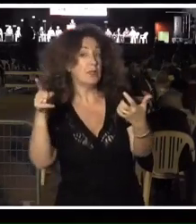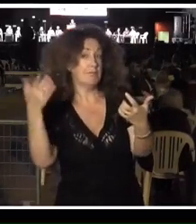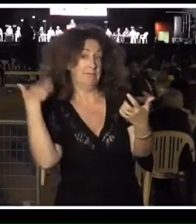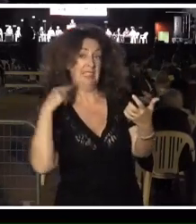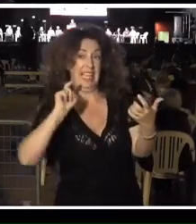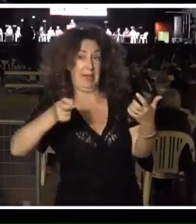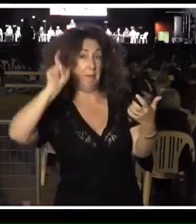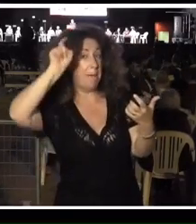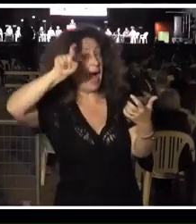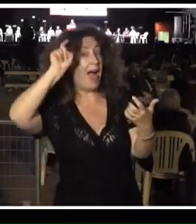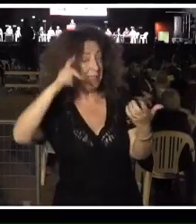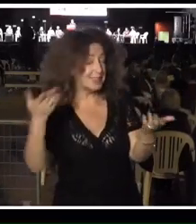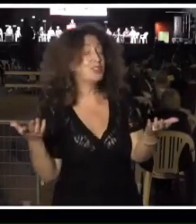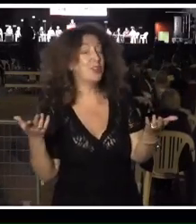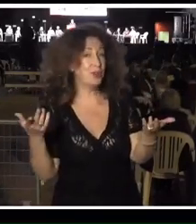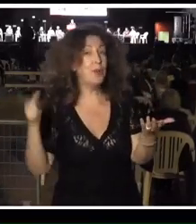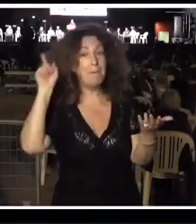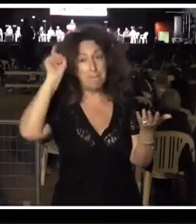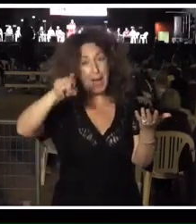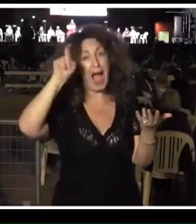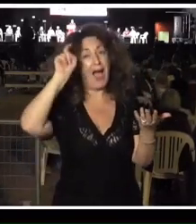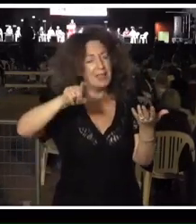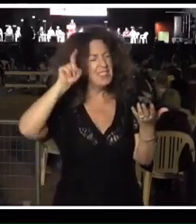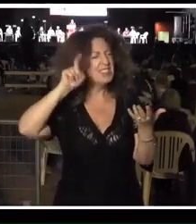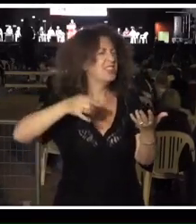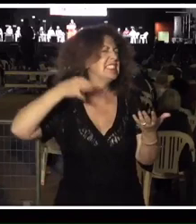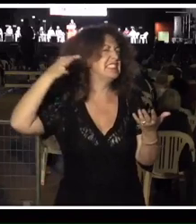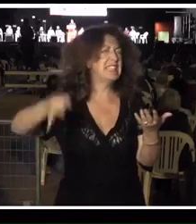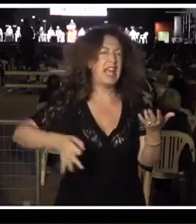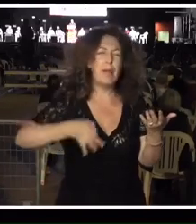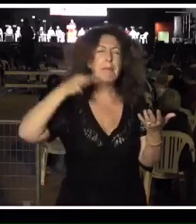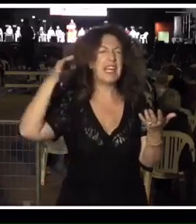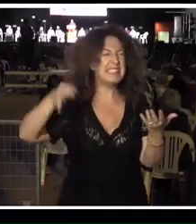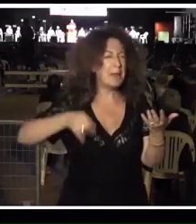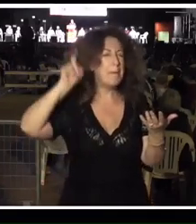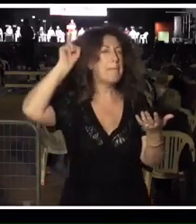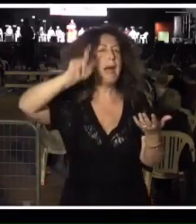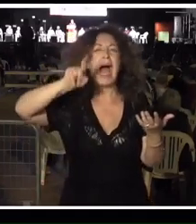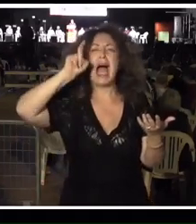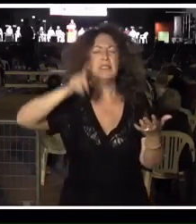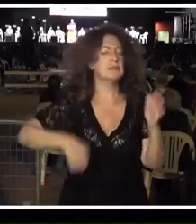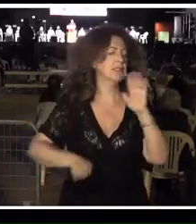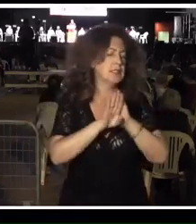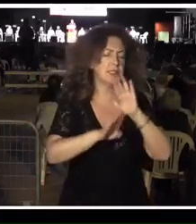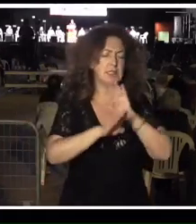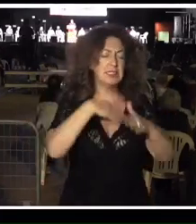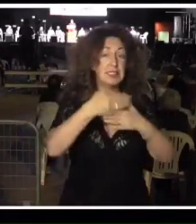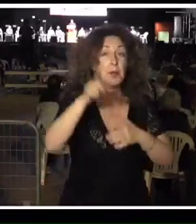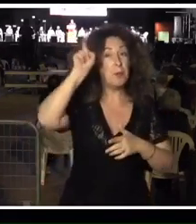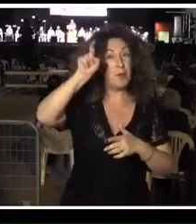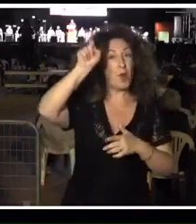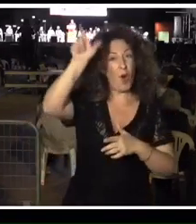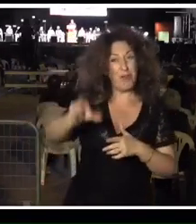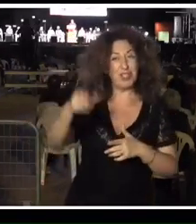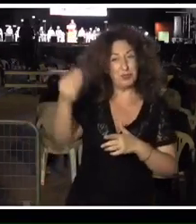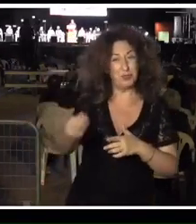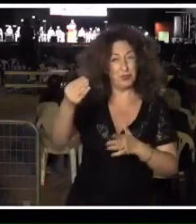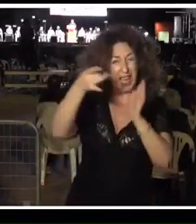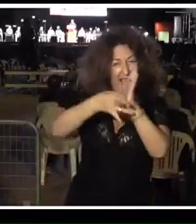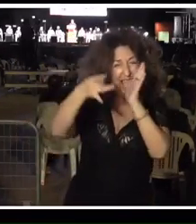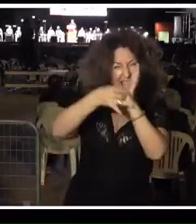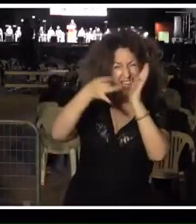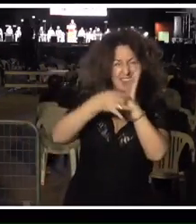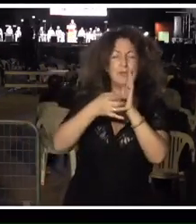maestro, y eso lo llevaba continuamente a la práctica. Y como buen profesor y buen maestro, Julio no daba